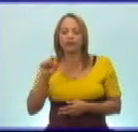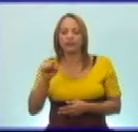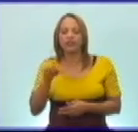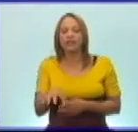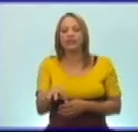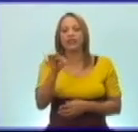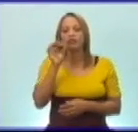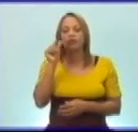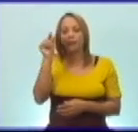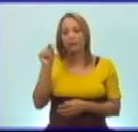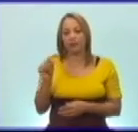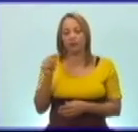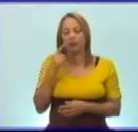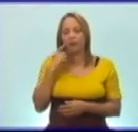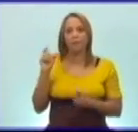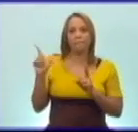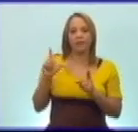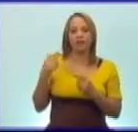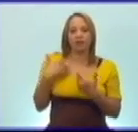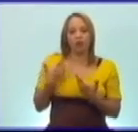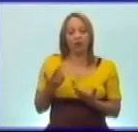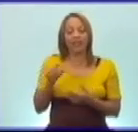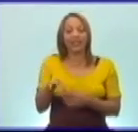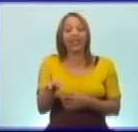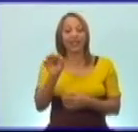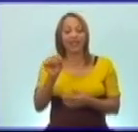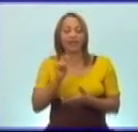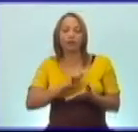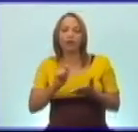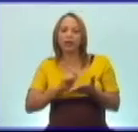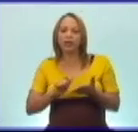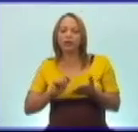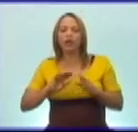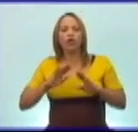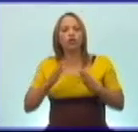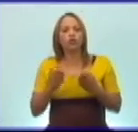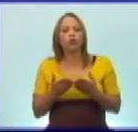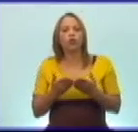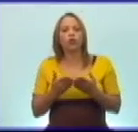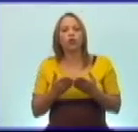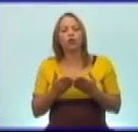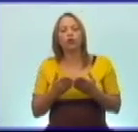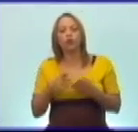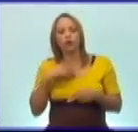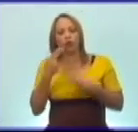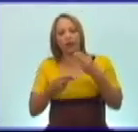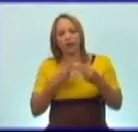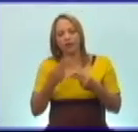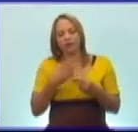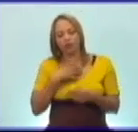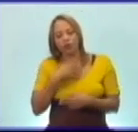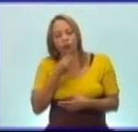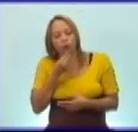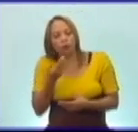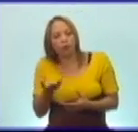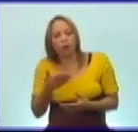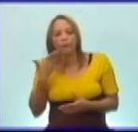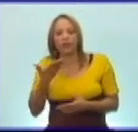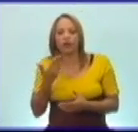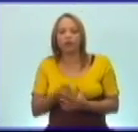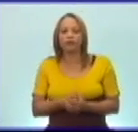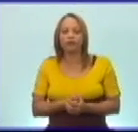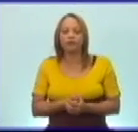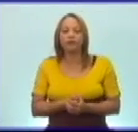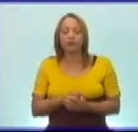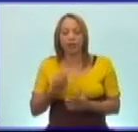que más te impresionó y de ella escribe los criterios que tienes acerca de su actuación. Te presentamos